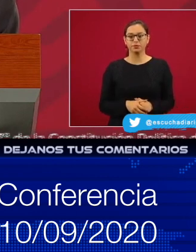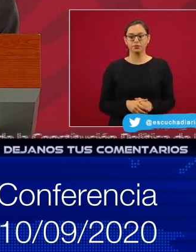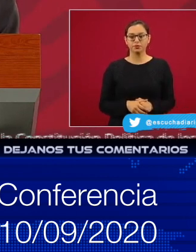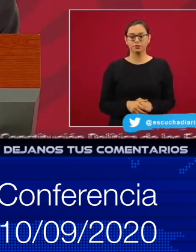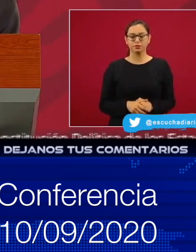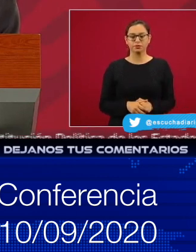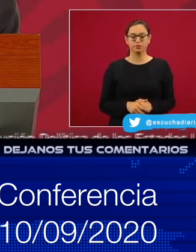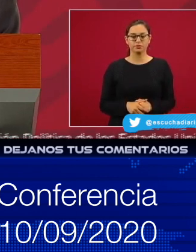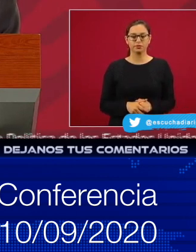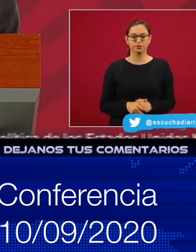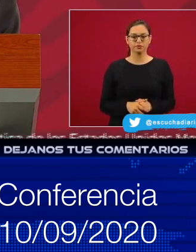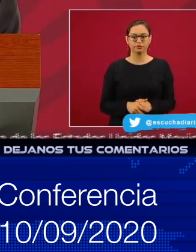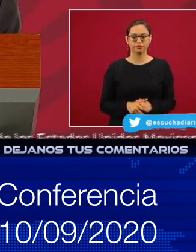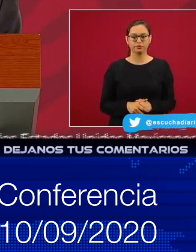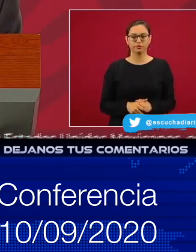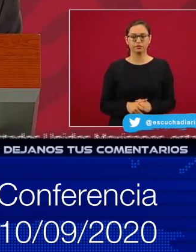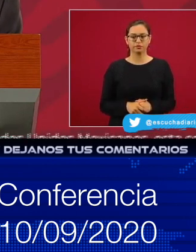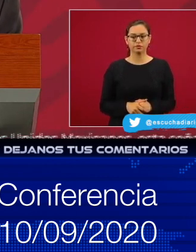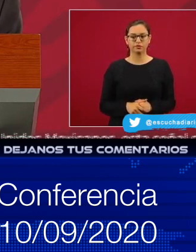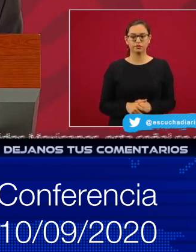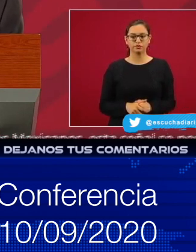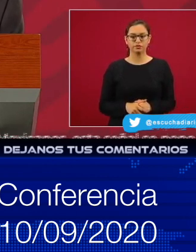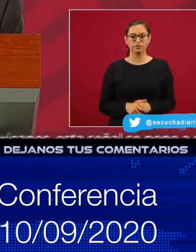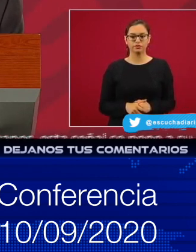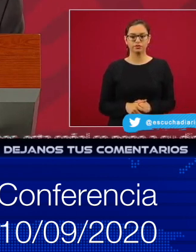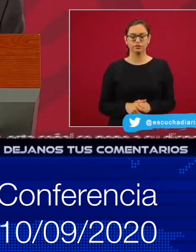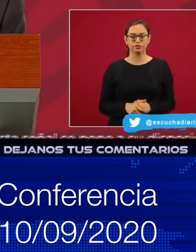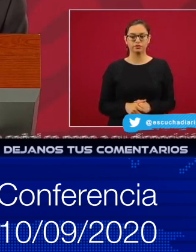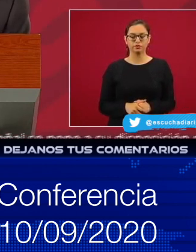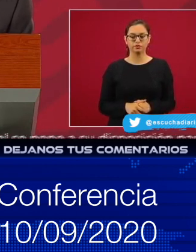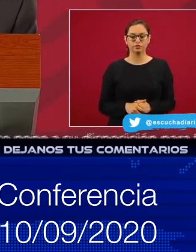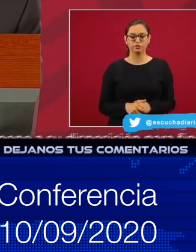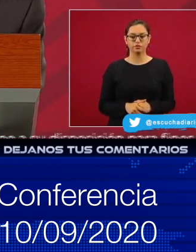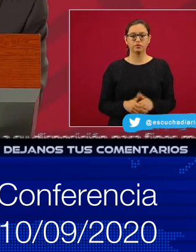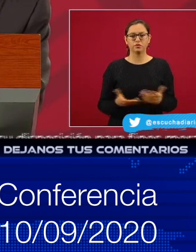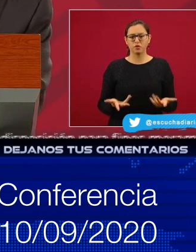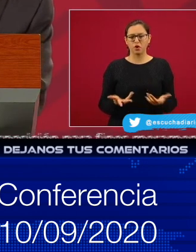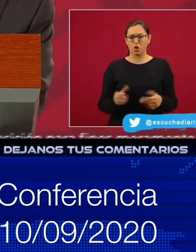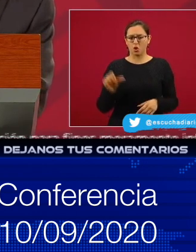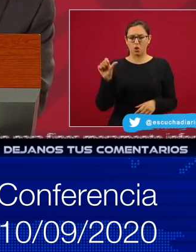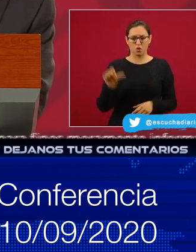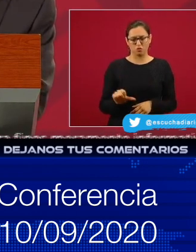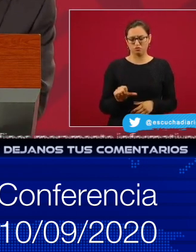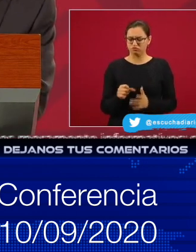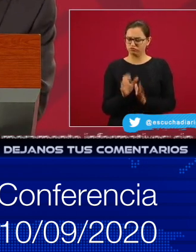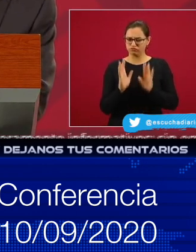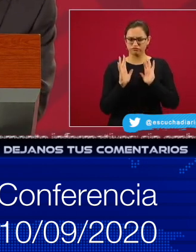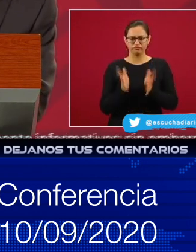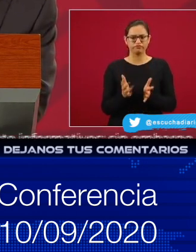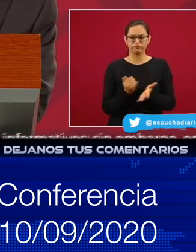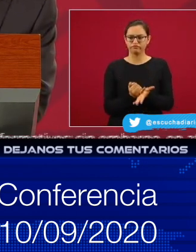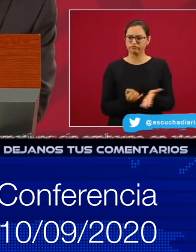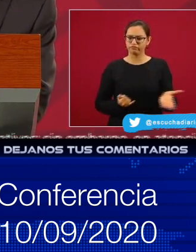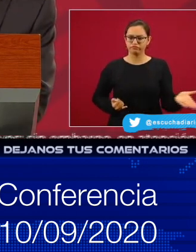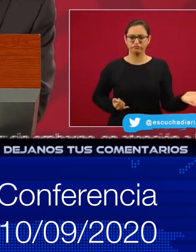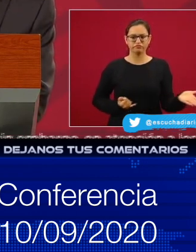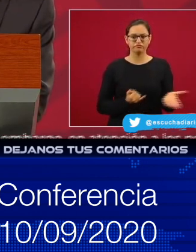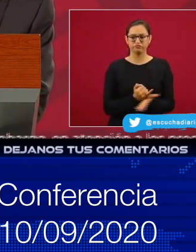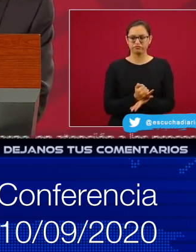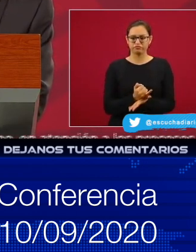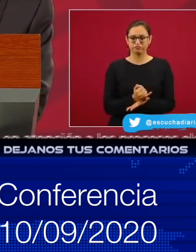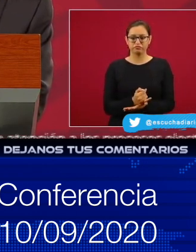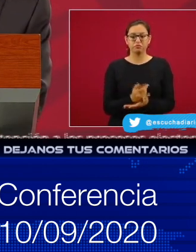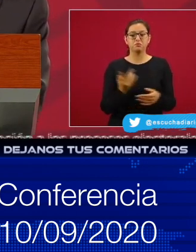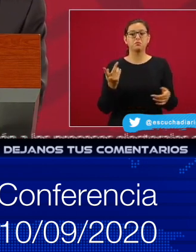reiniciar los trabajos para concluir con la termoeléctrica